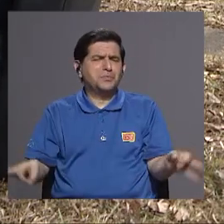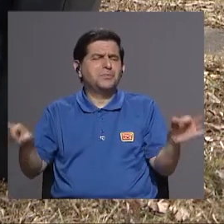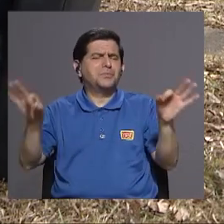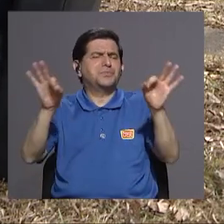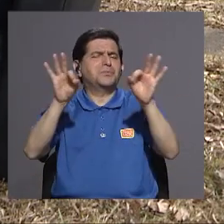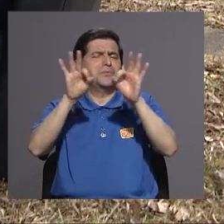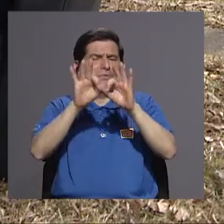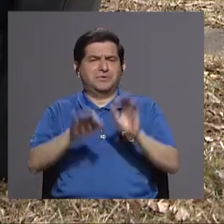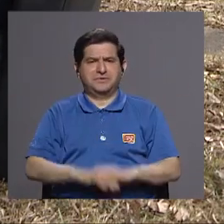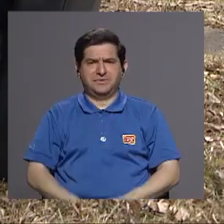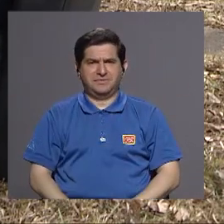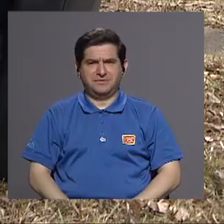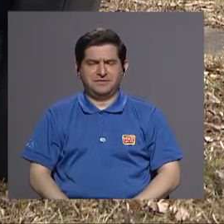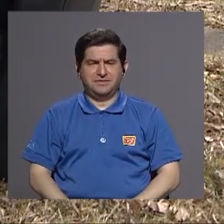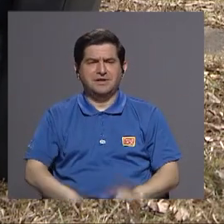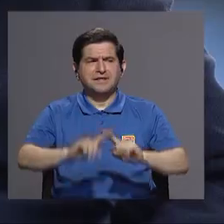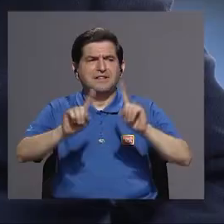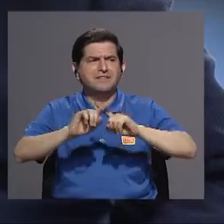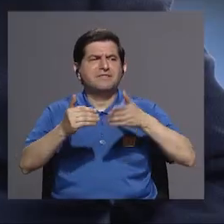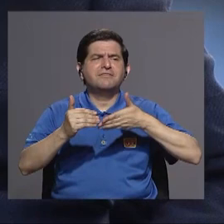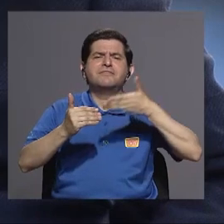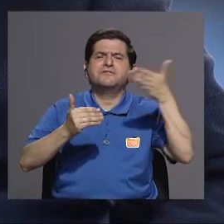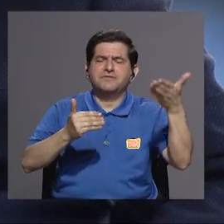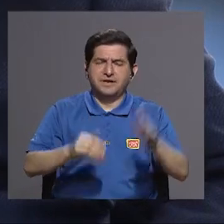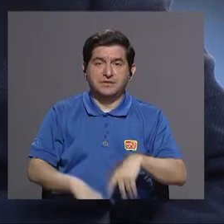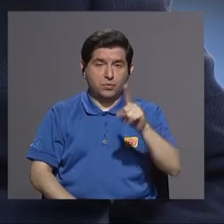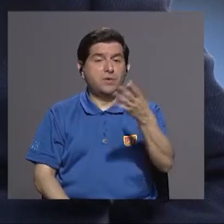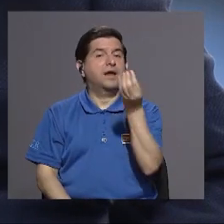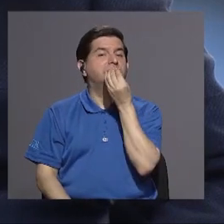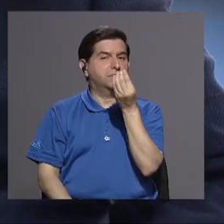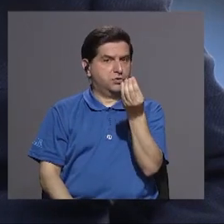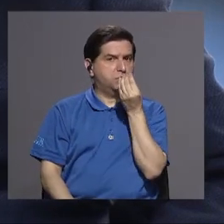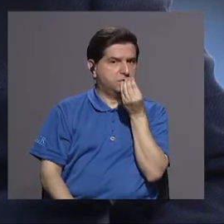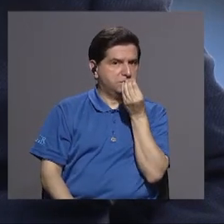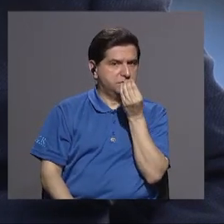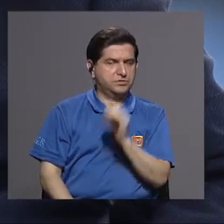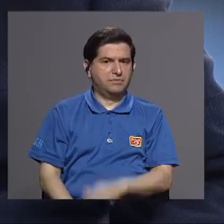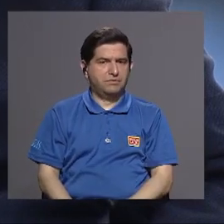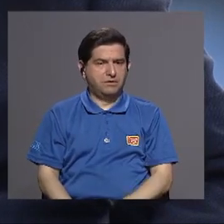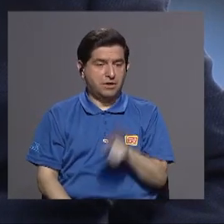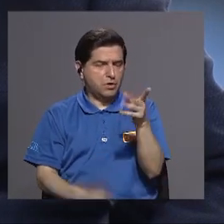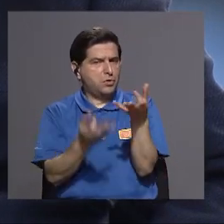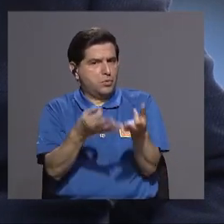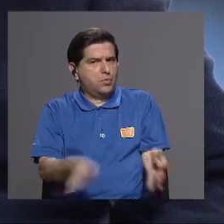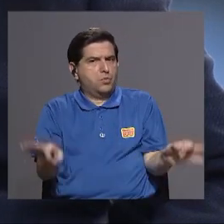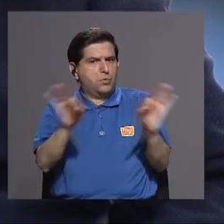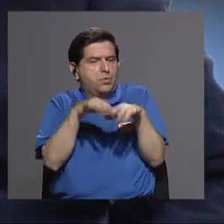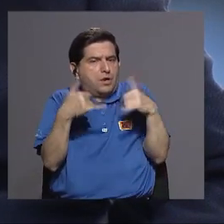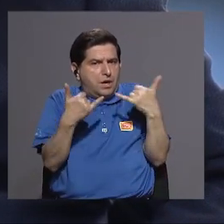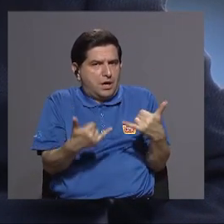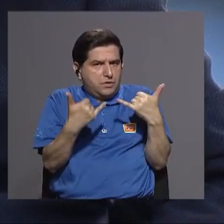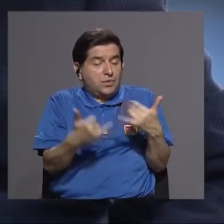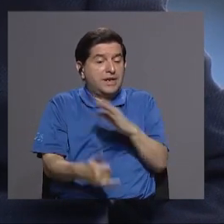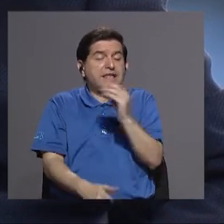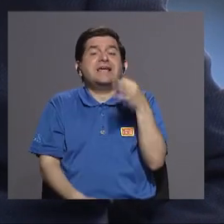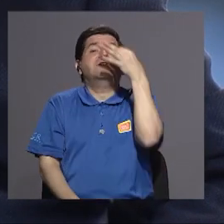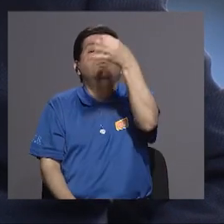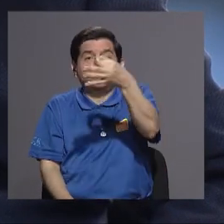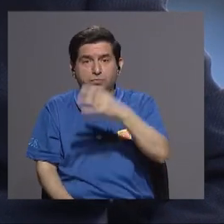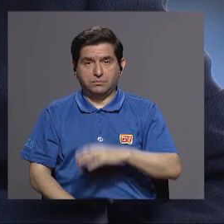pero son varias cosas la nutrición es una parte que es importantísima hoy y en el futuro